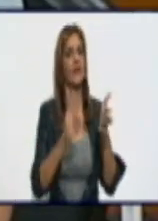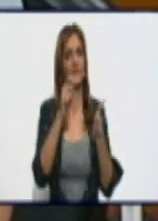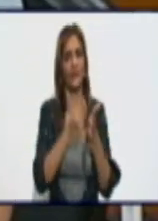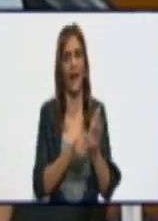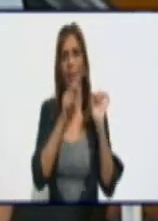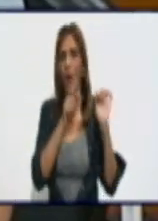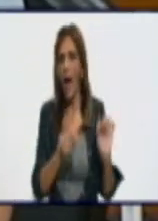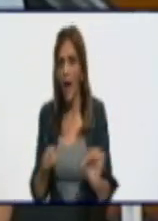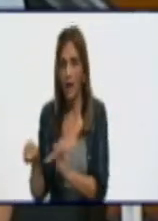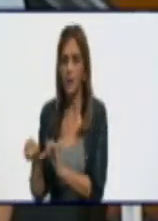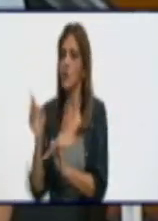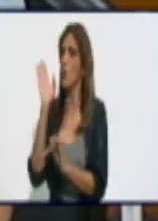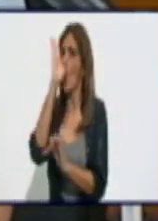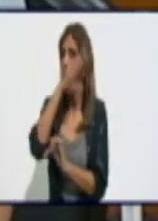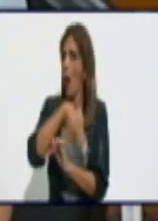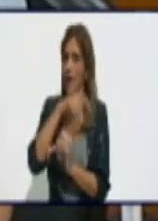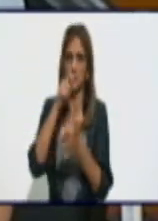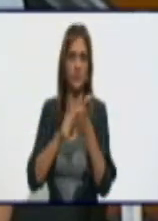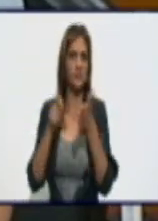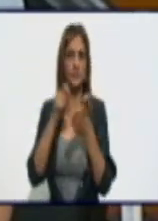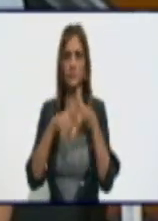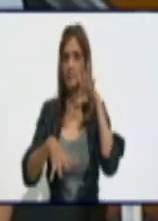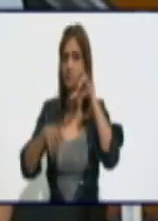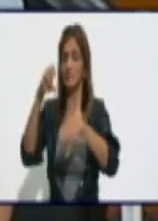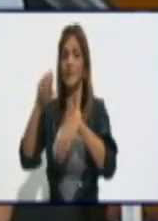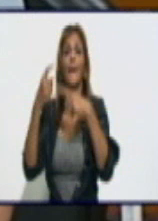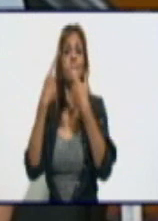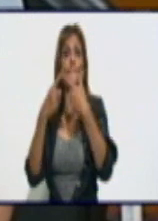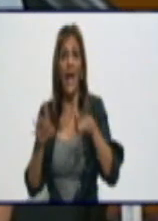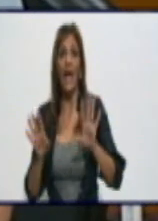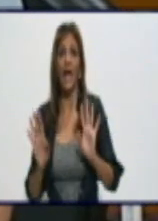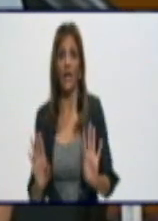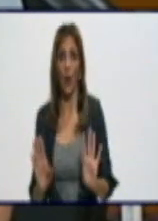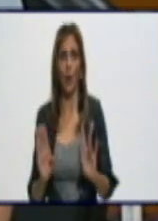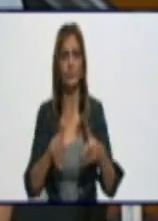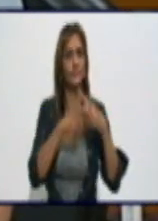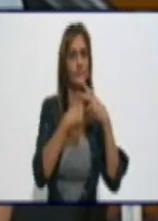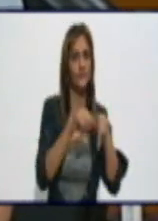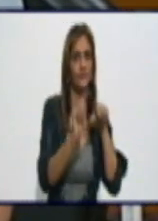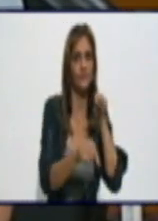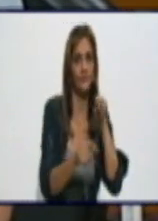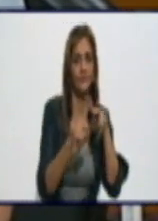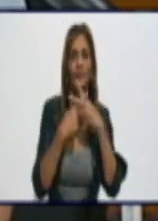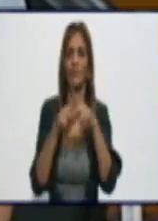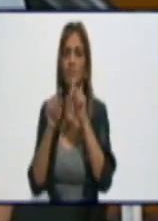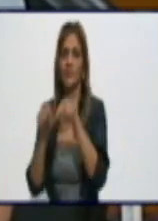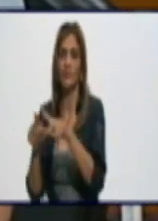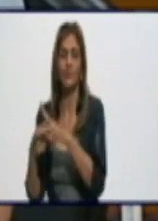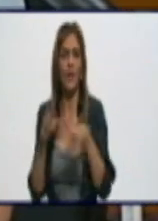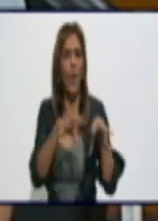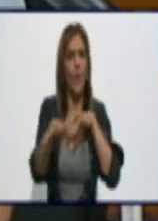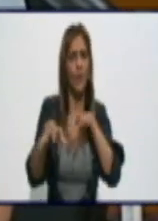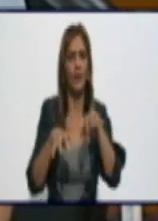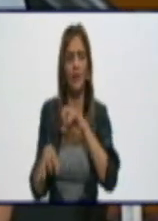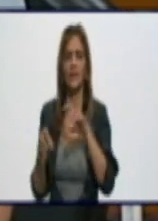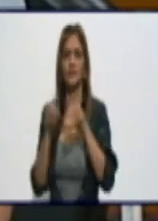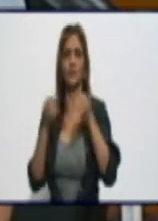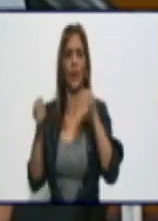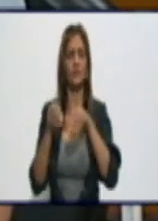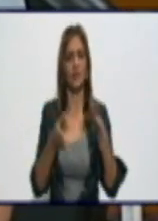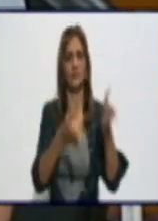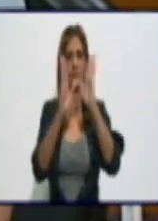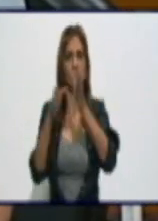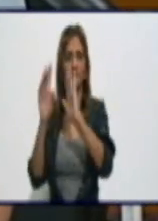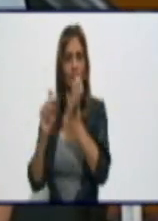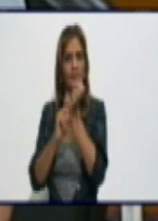apagones planificados, pero de existir las condiciones en nuestro sistema eléctrico, como ocurrieron a las tres unidades que